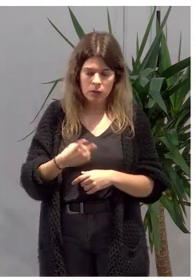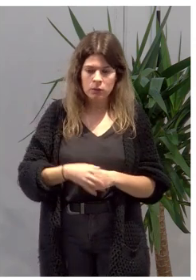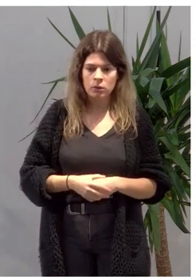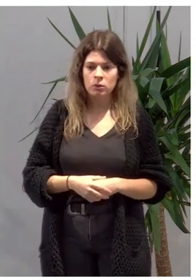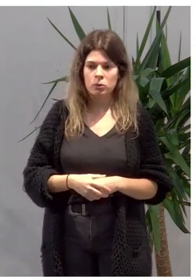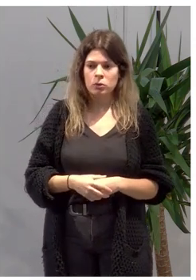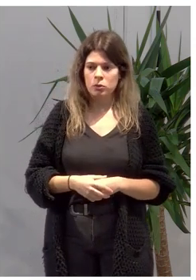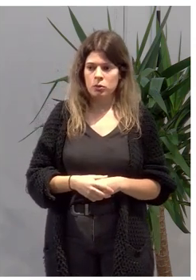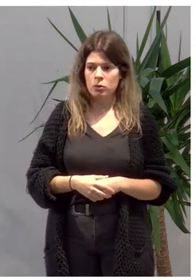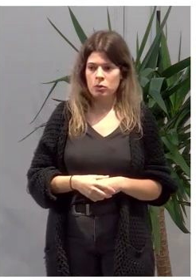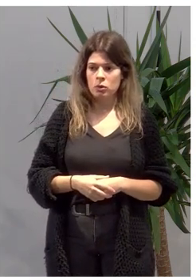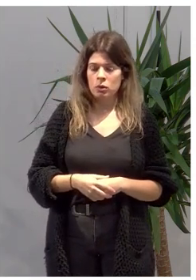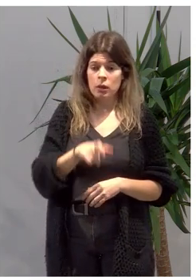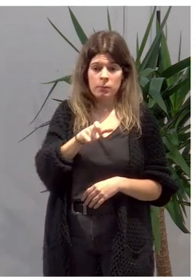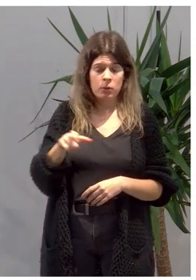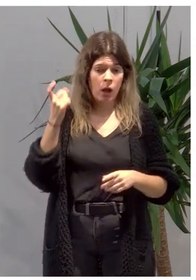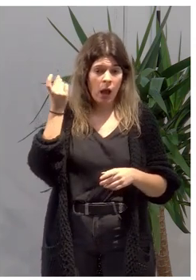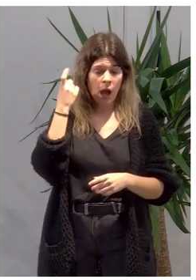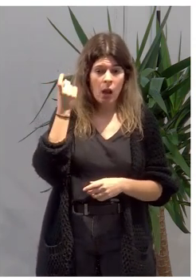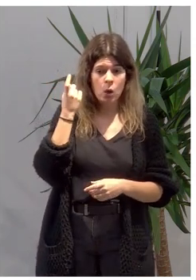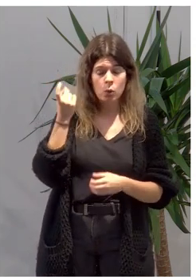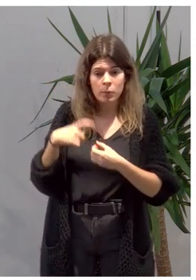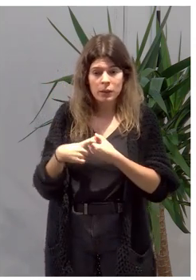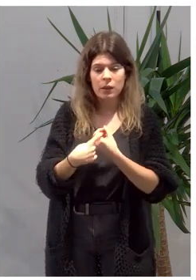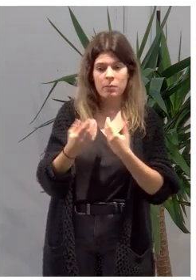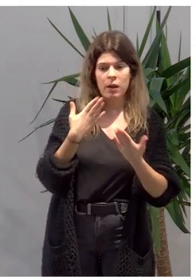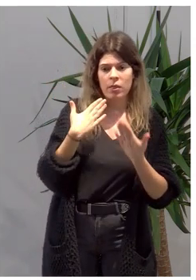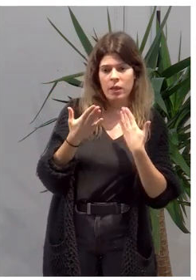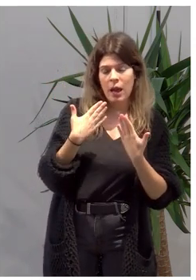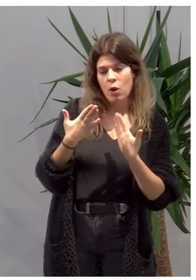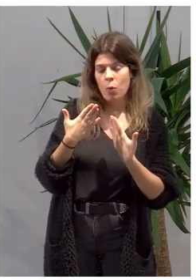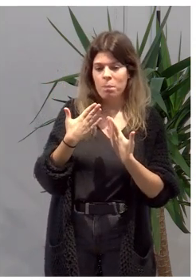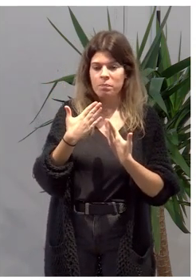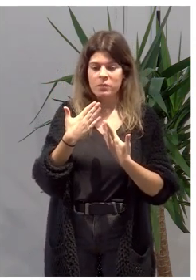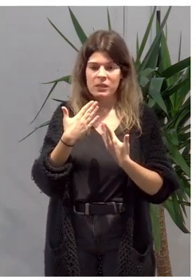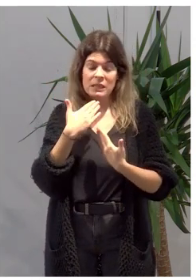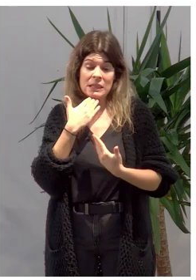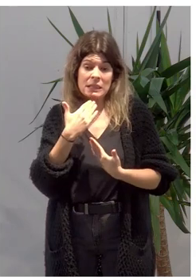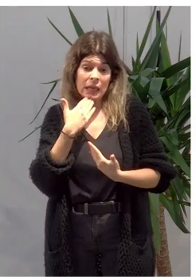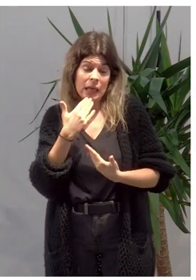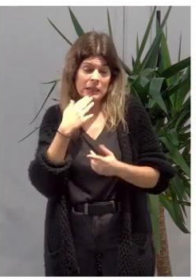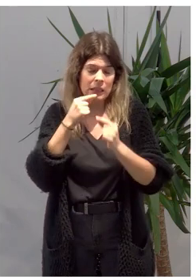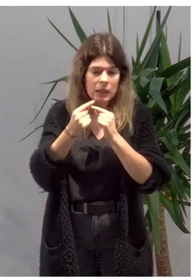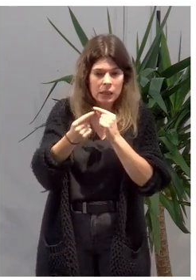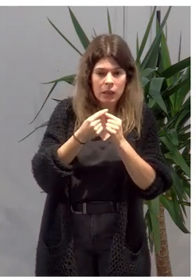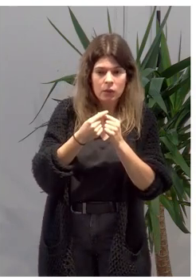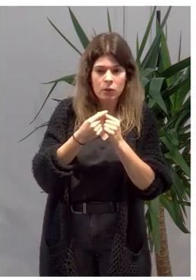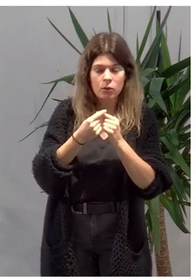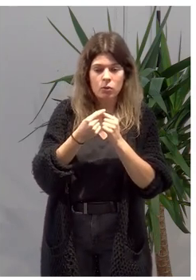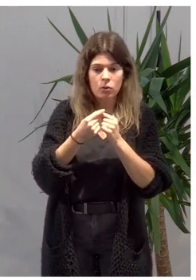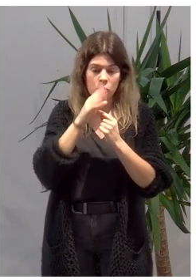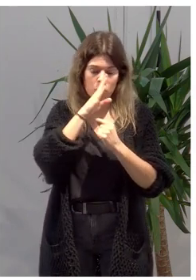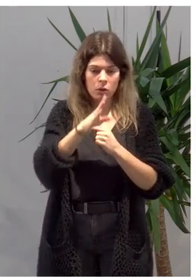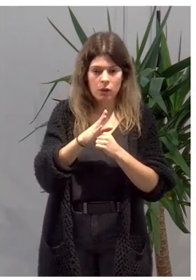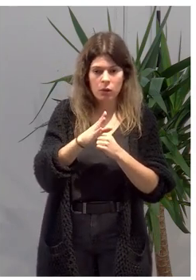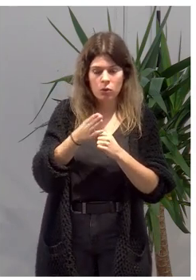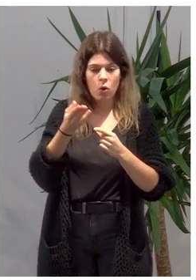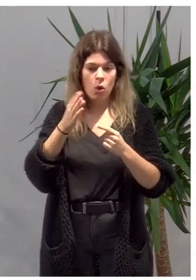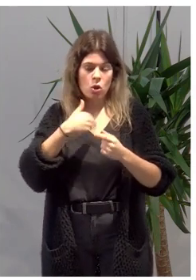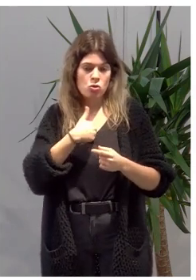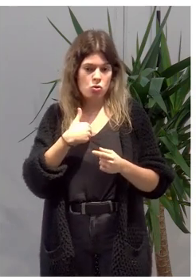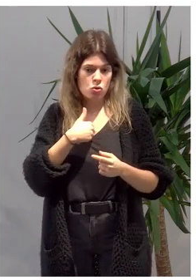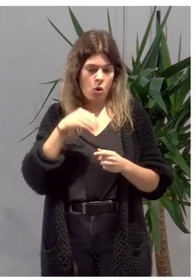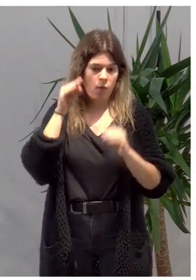Y el alumnado participará en diálogos en directo observando procesos supervisados y actuando en el rol de formador y